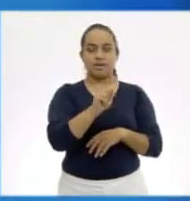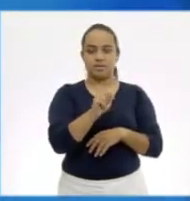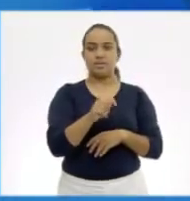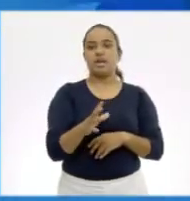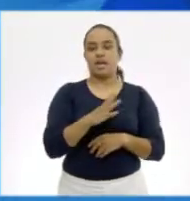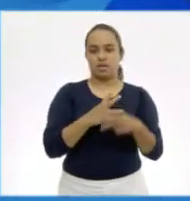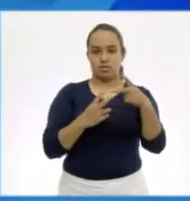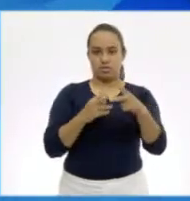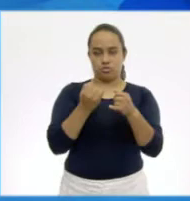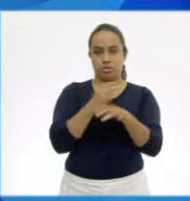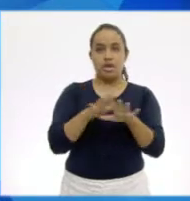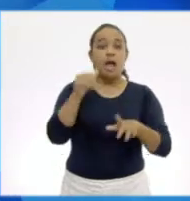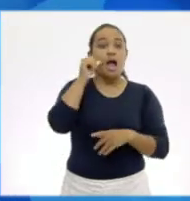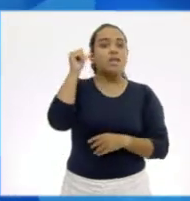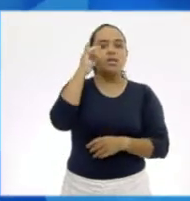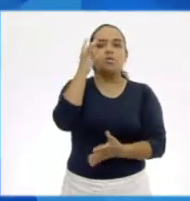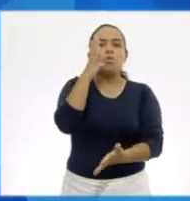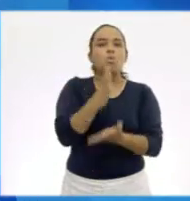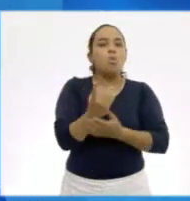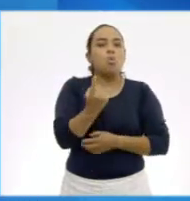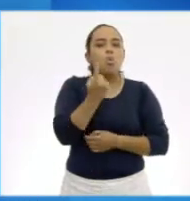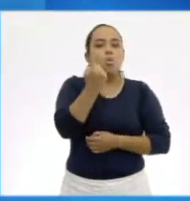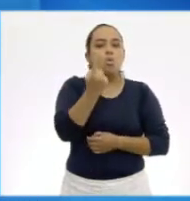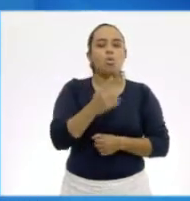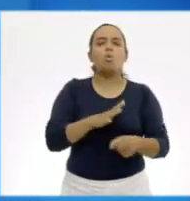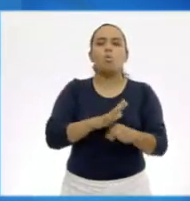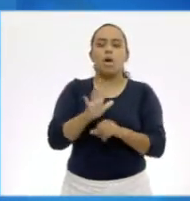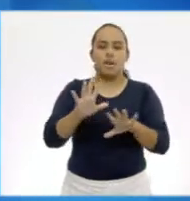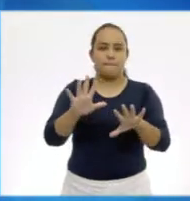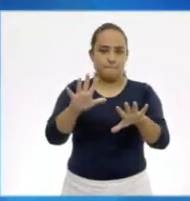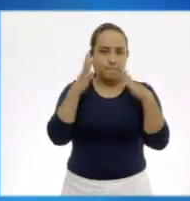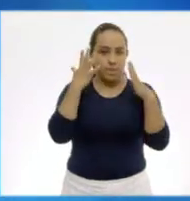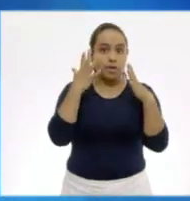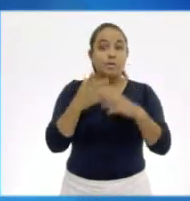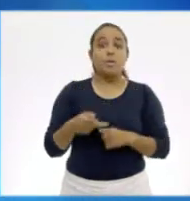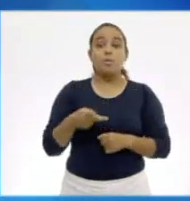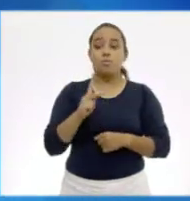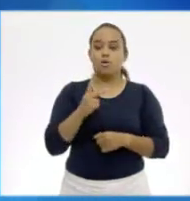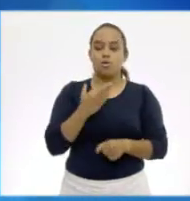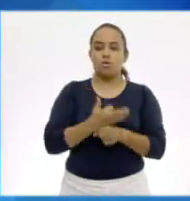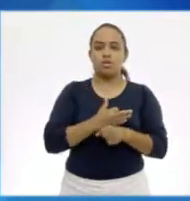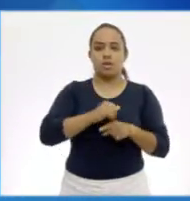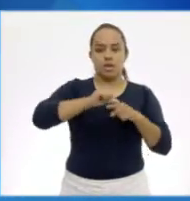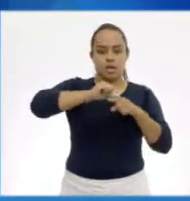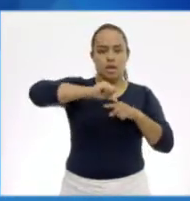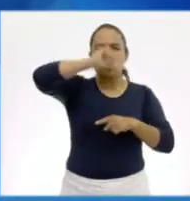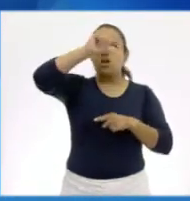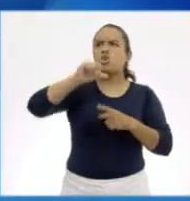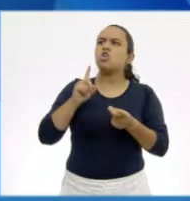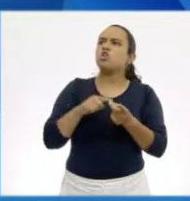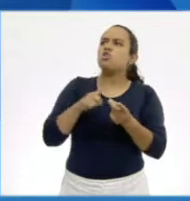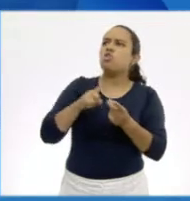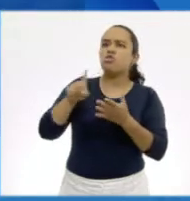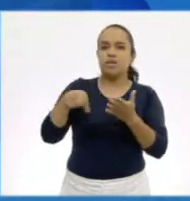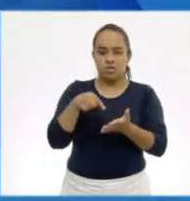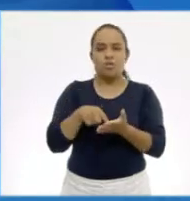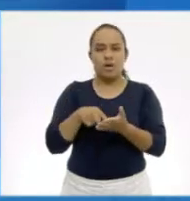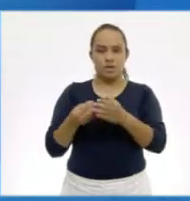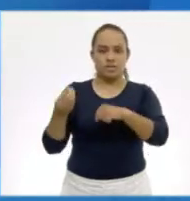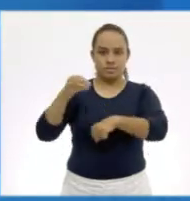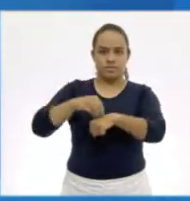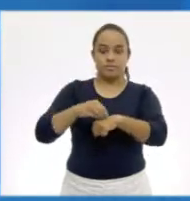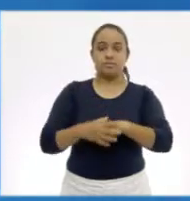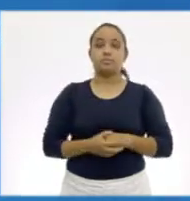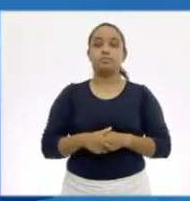Por ejemplo, ayer teníamos solo una, que era la velocidad. En ocasión tenemos su altura y dónde se encuentra. Así es.